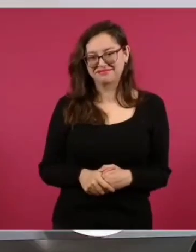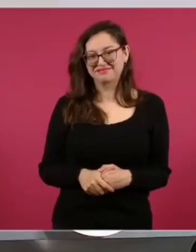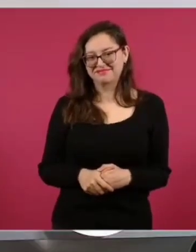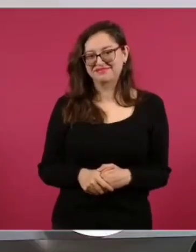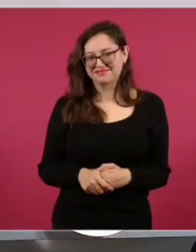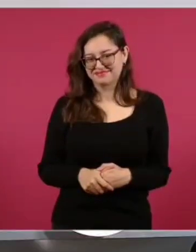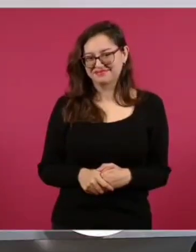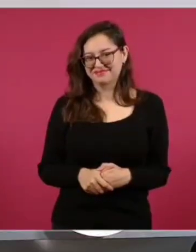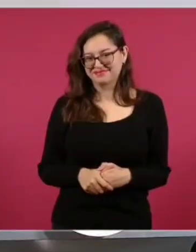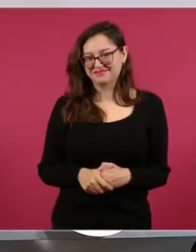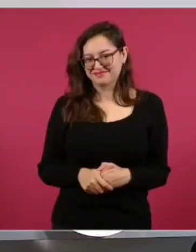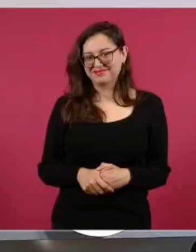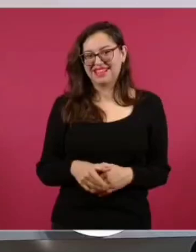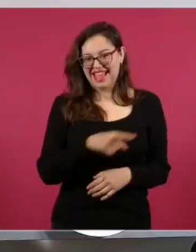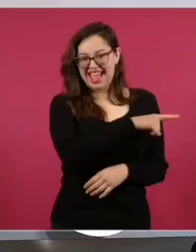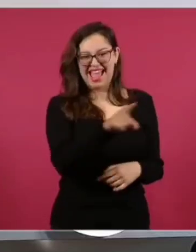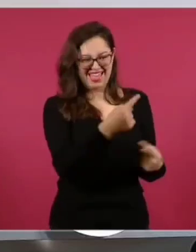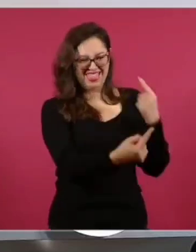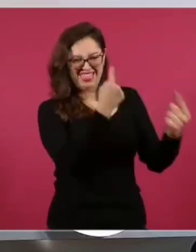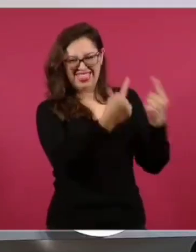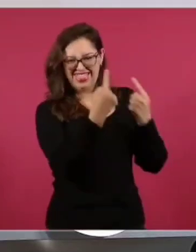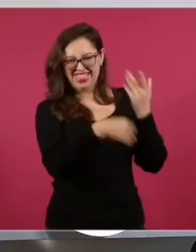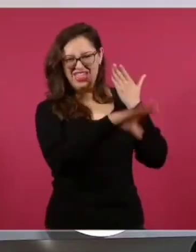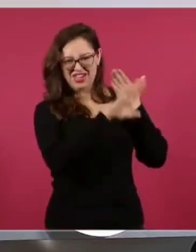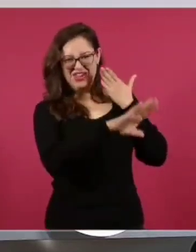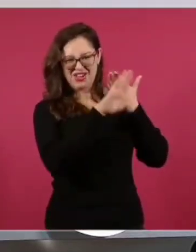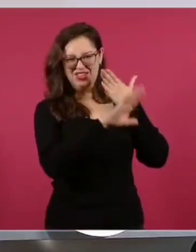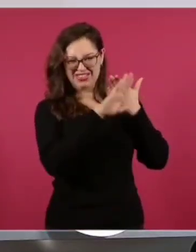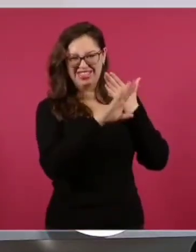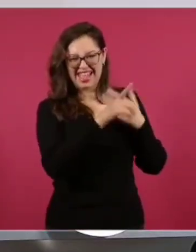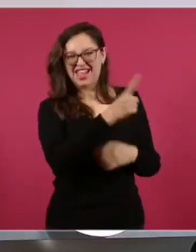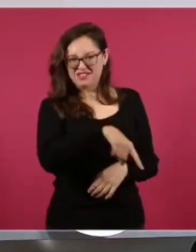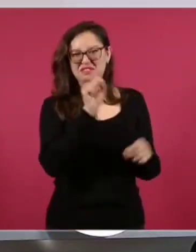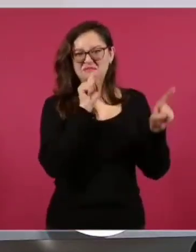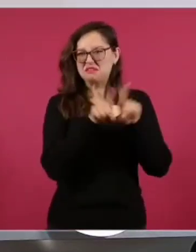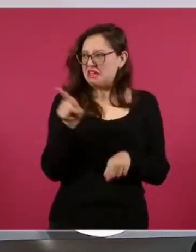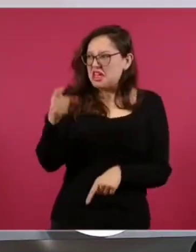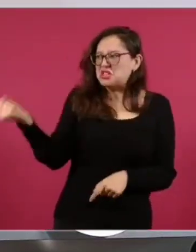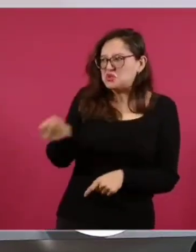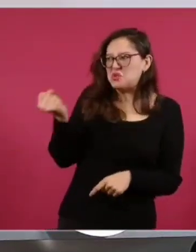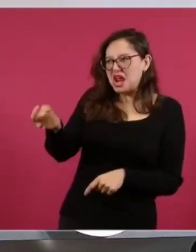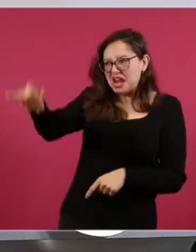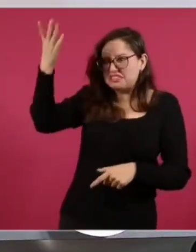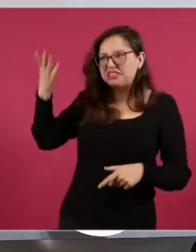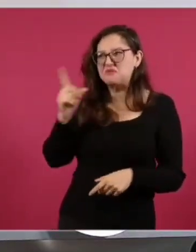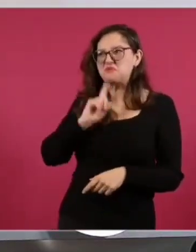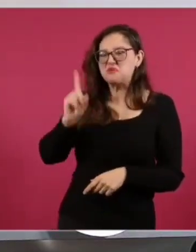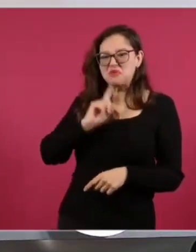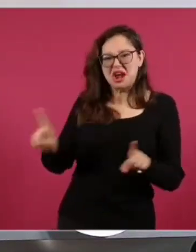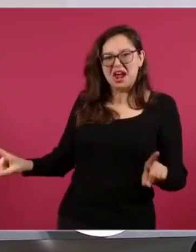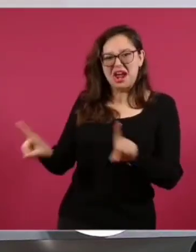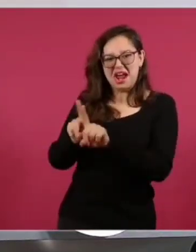eso dicen también mis adversarios, los conservadores, de que cómo no